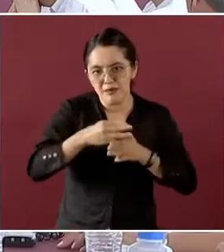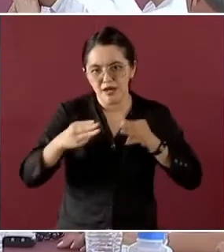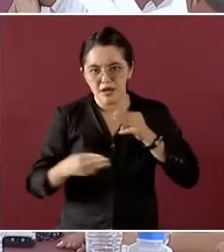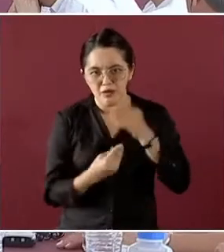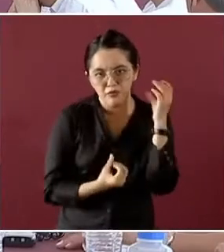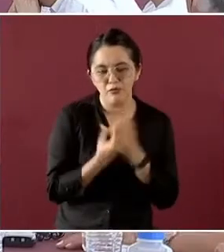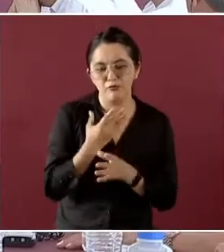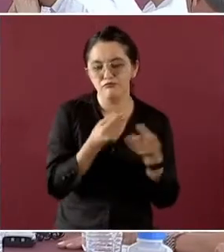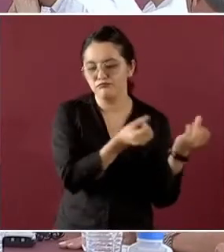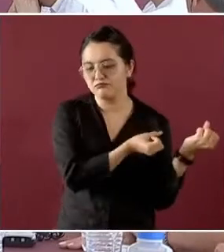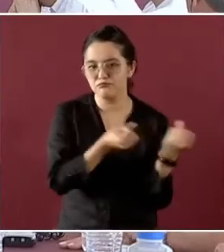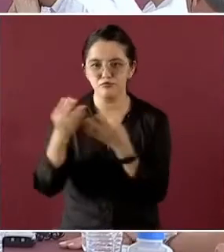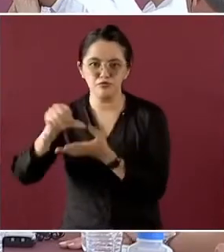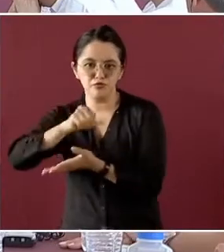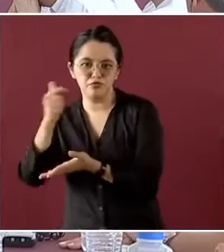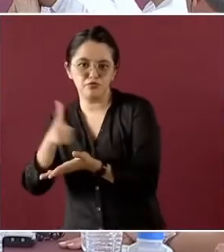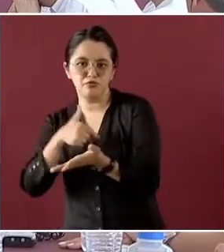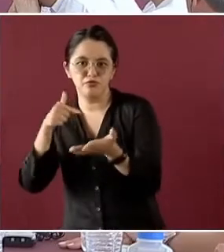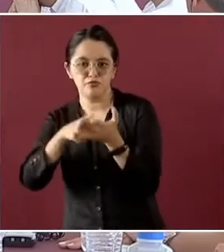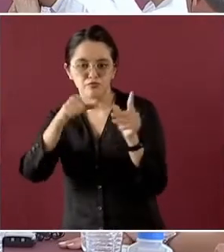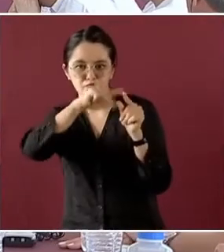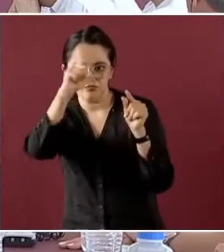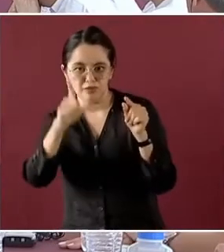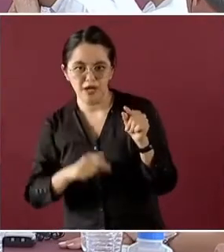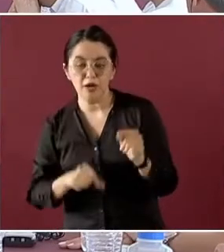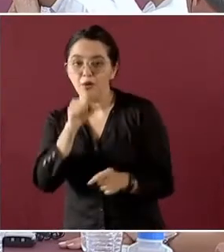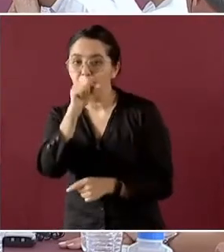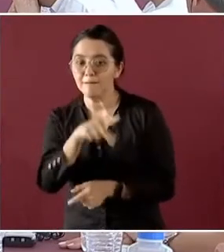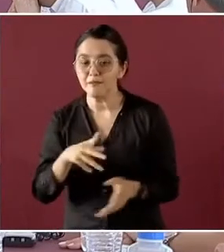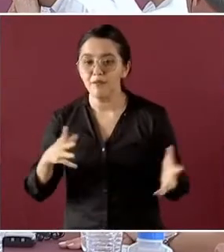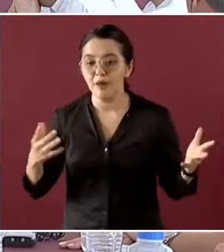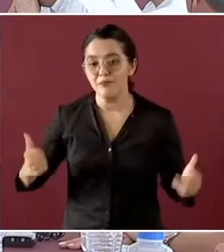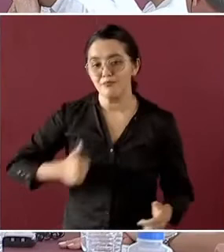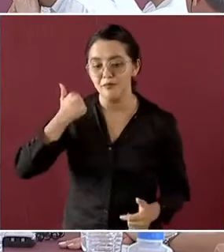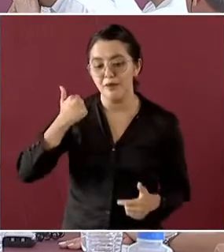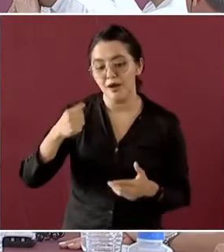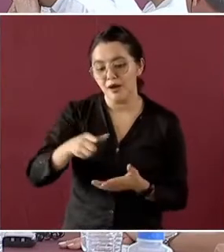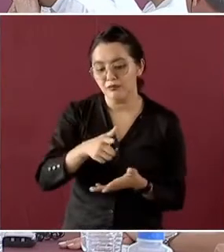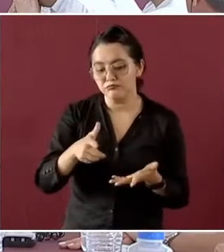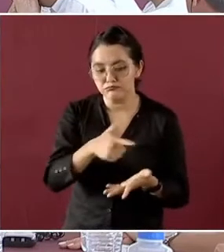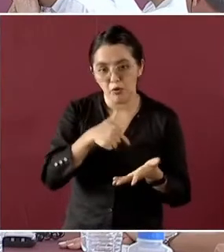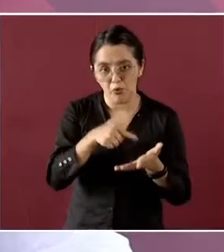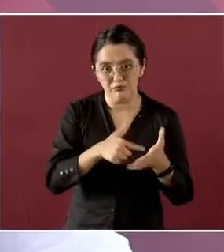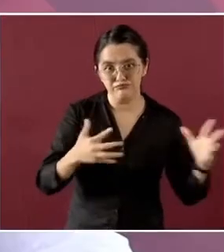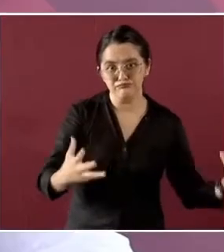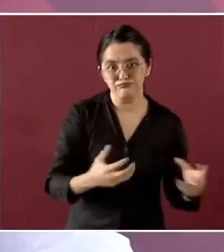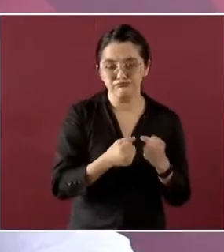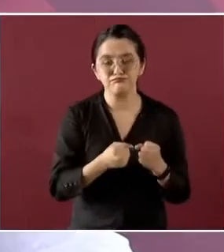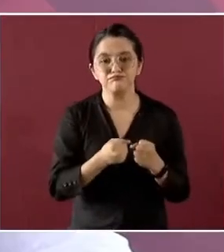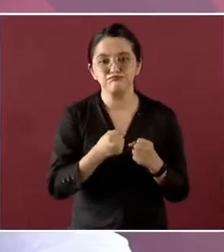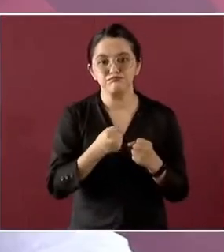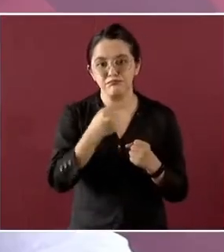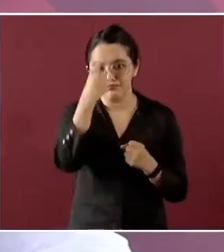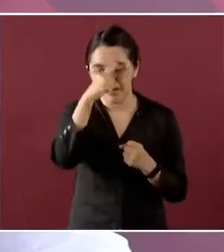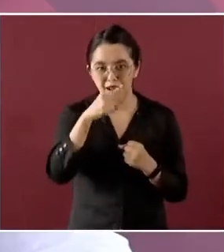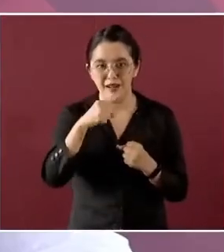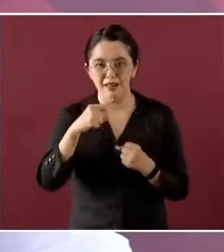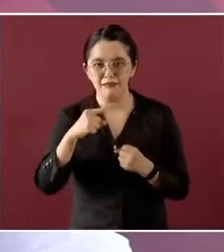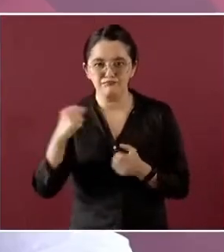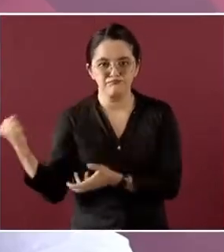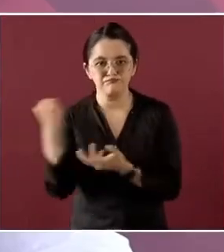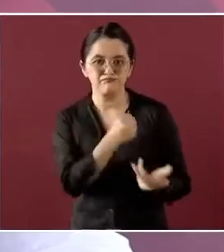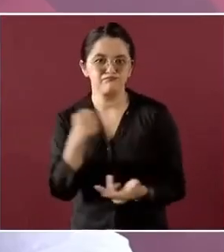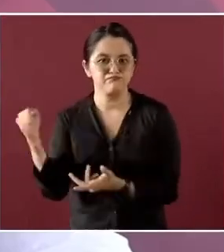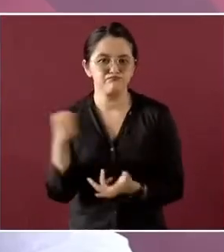otras regiones a México, y a invertir recursos del Estado en infraestructura, que a su vez atraiga nuevas inversiones,